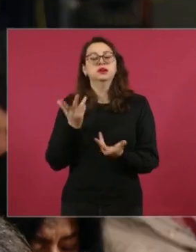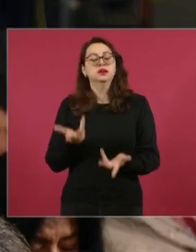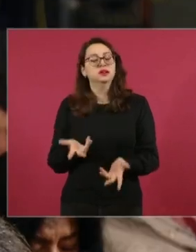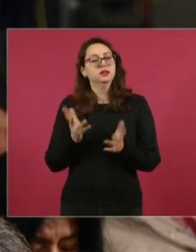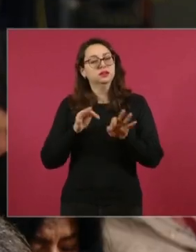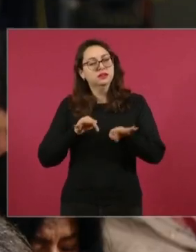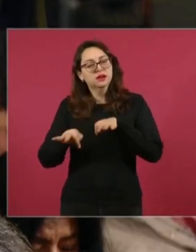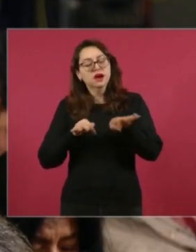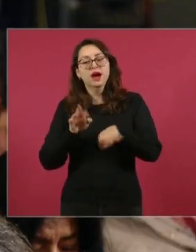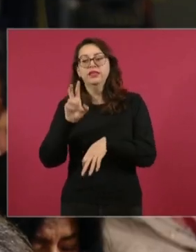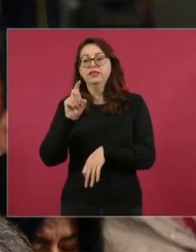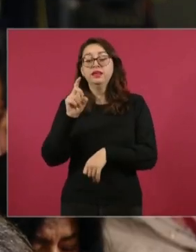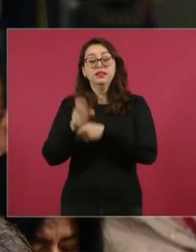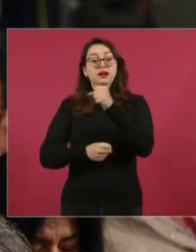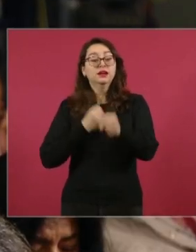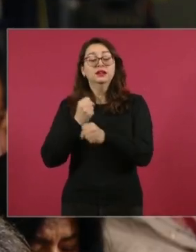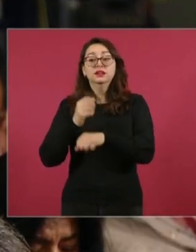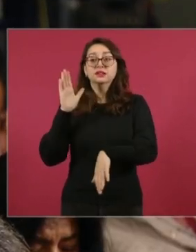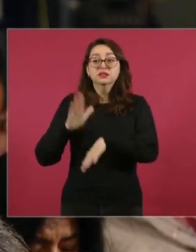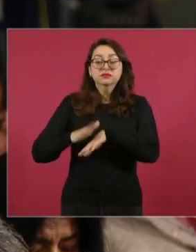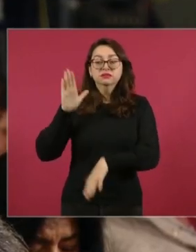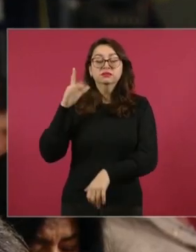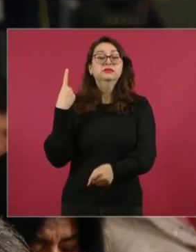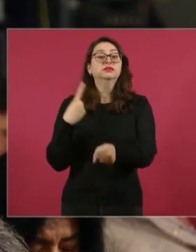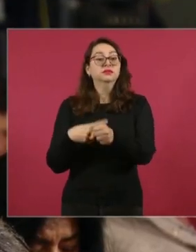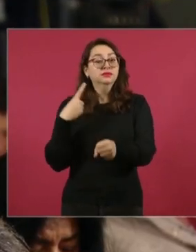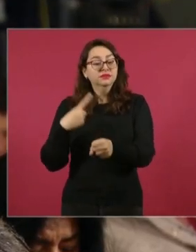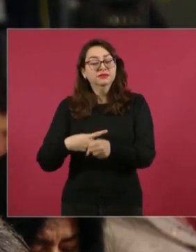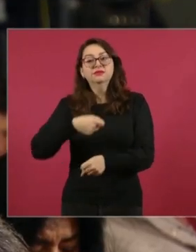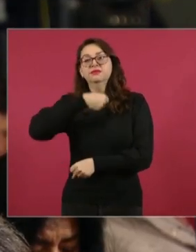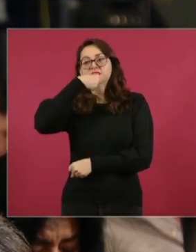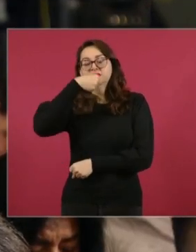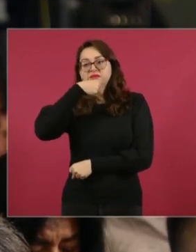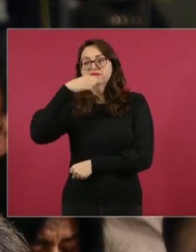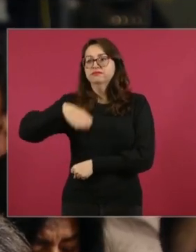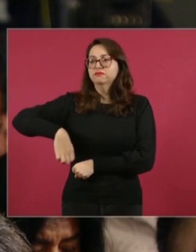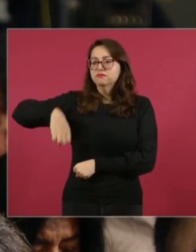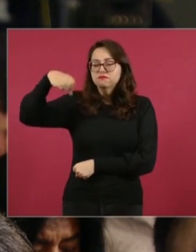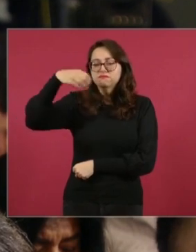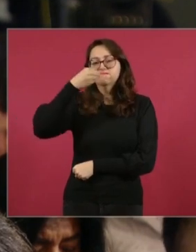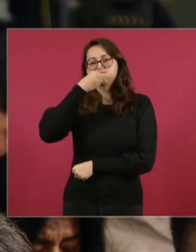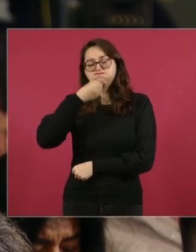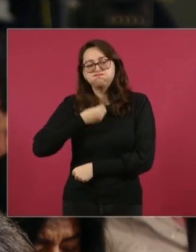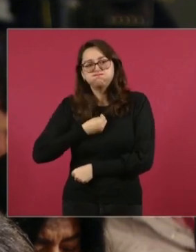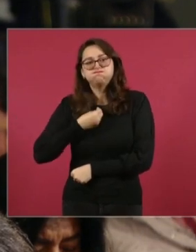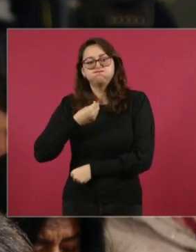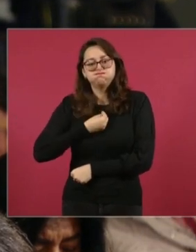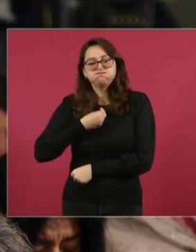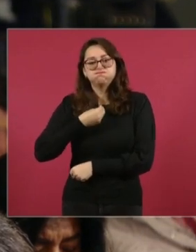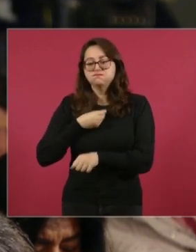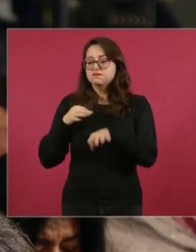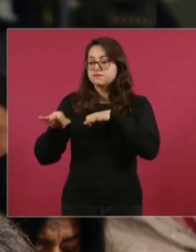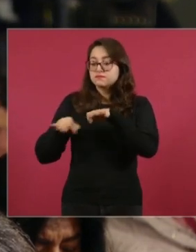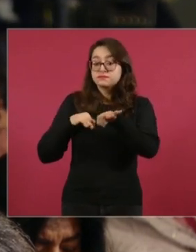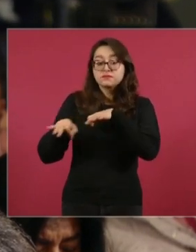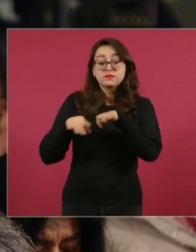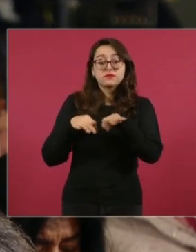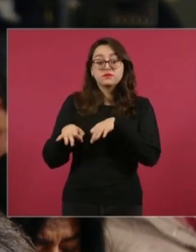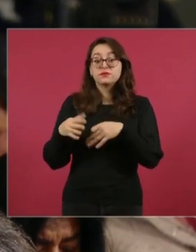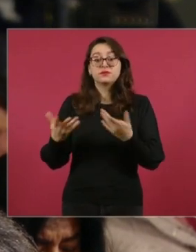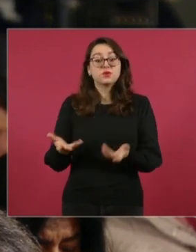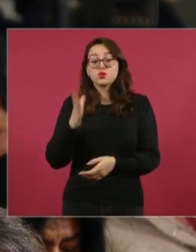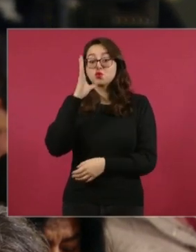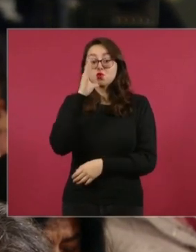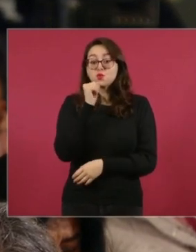de 30 años trabajando, han estado violando la ley y los han obligado a trabajar muchos años más del tiempo legal y entonces le han exigido las liberaciones